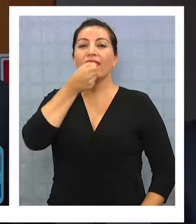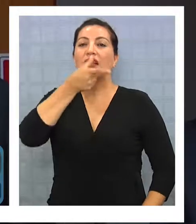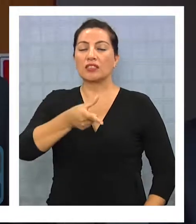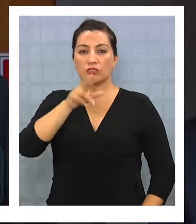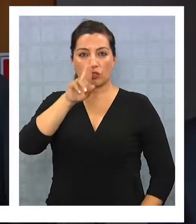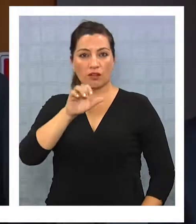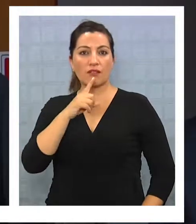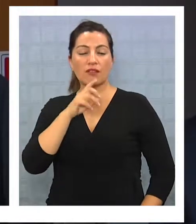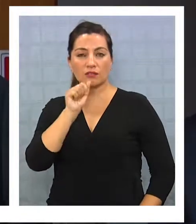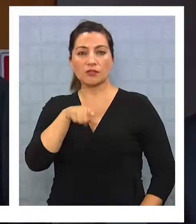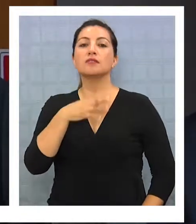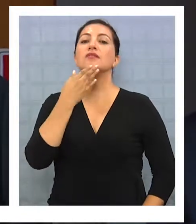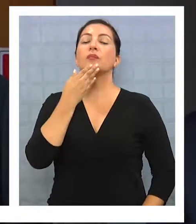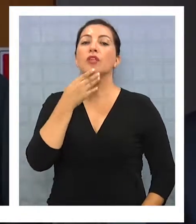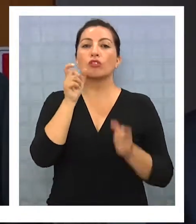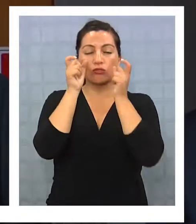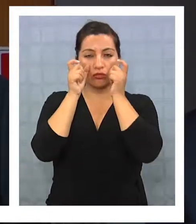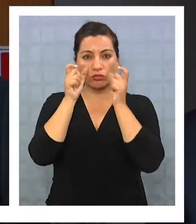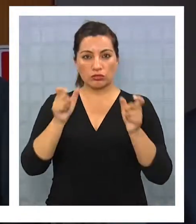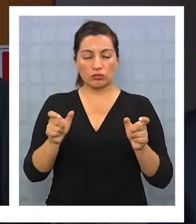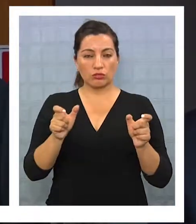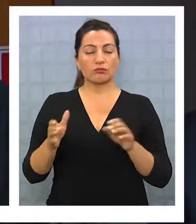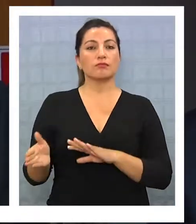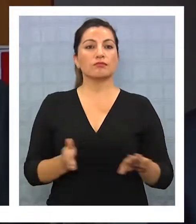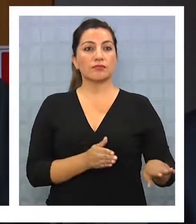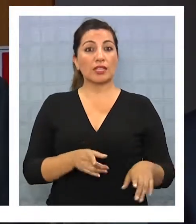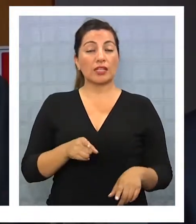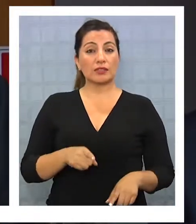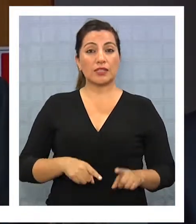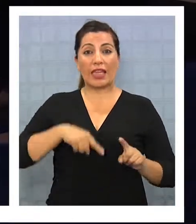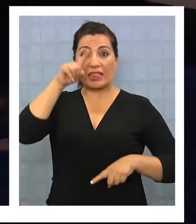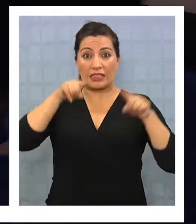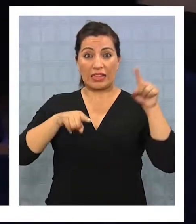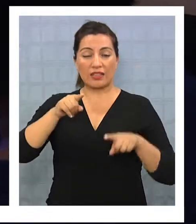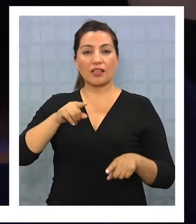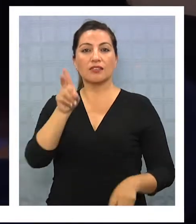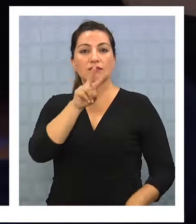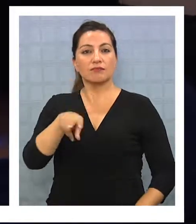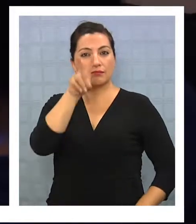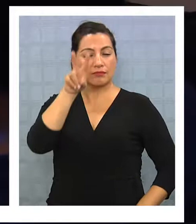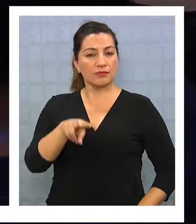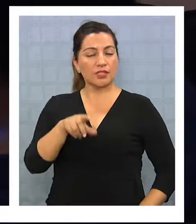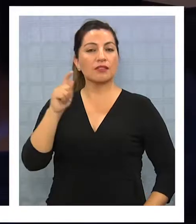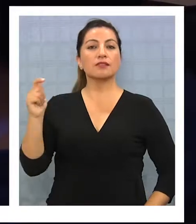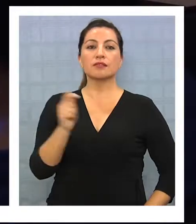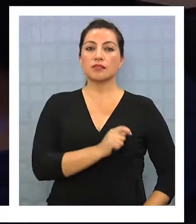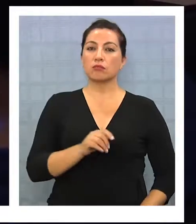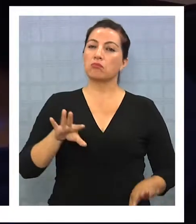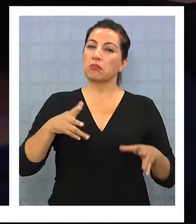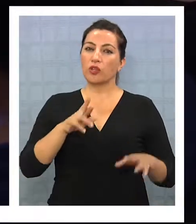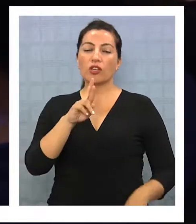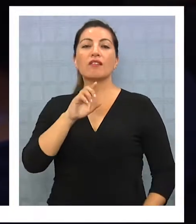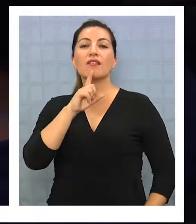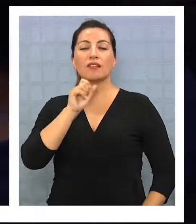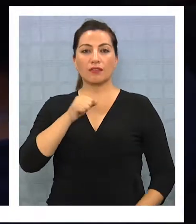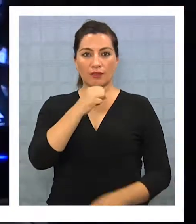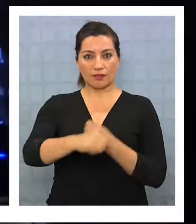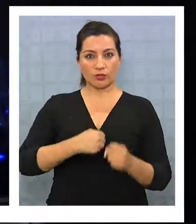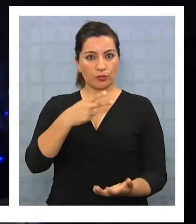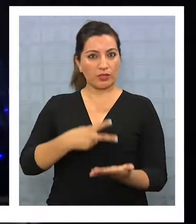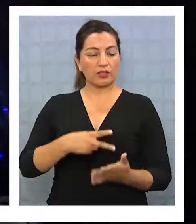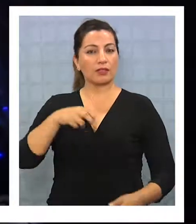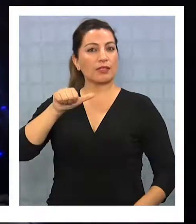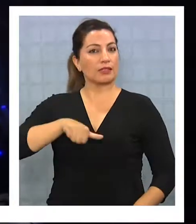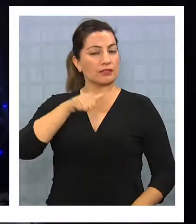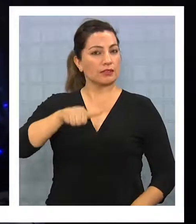declarados. Vamos también a fortalecer la fiscalización en los altos patrimonios. Según estadísticas de Impuestos Internos en Tarapacá, durante la